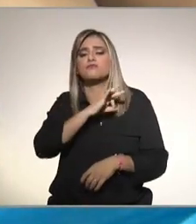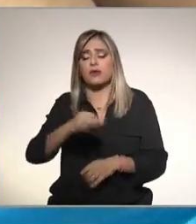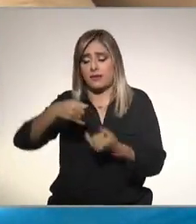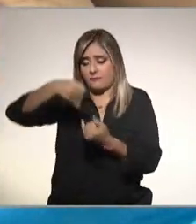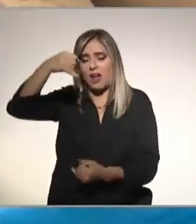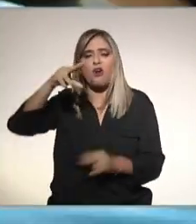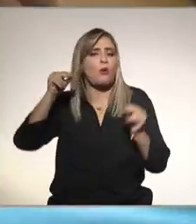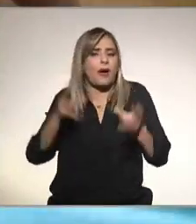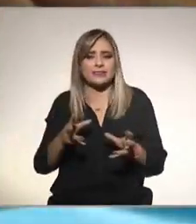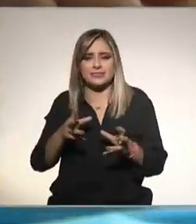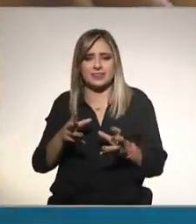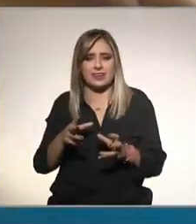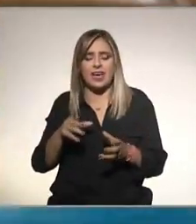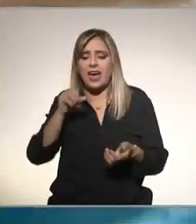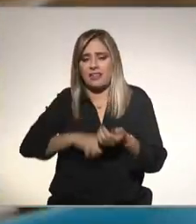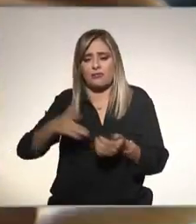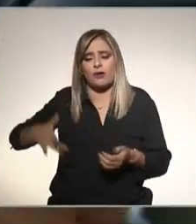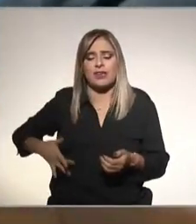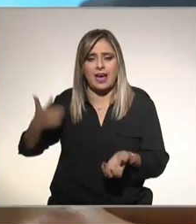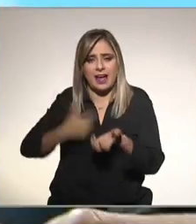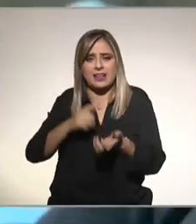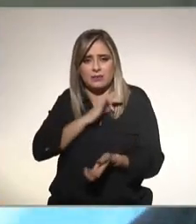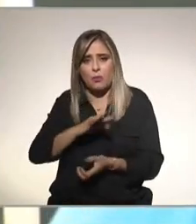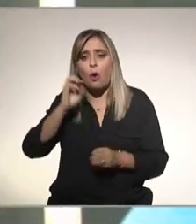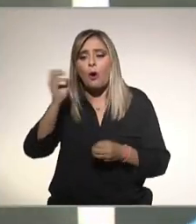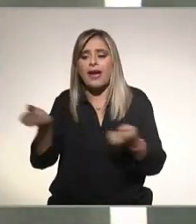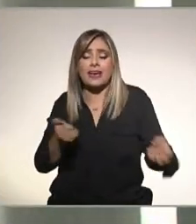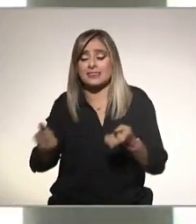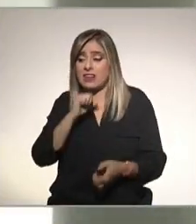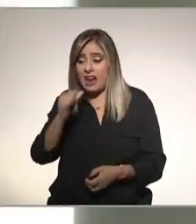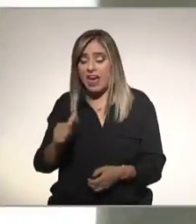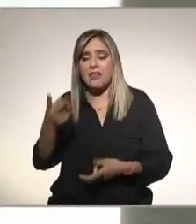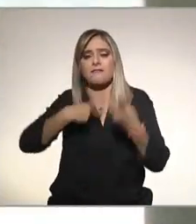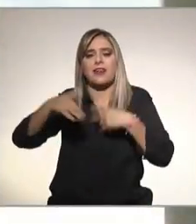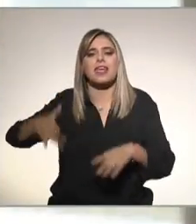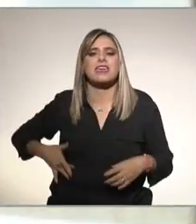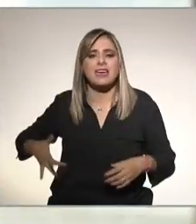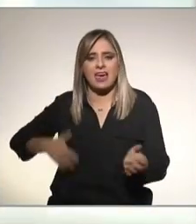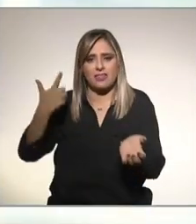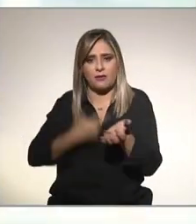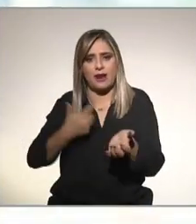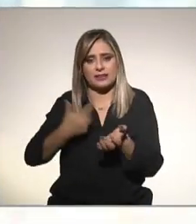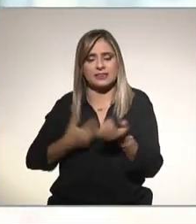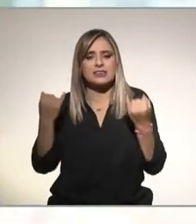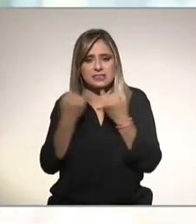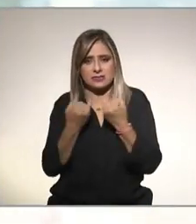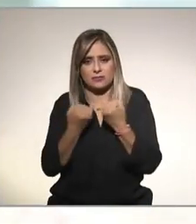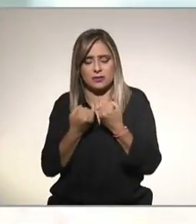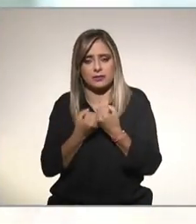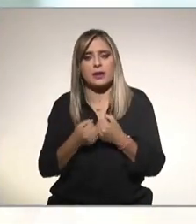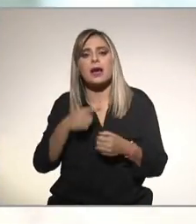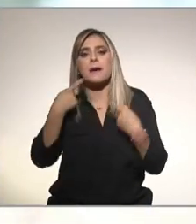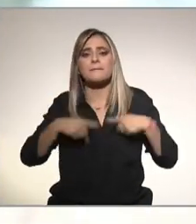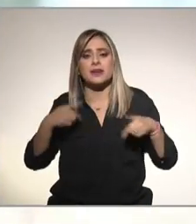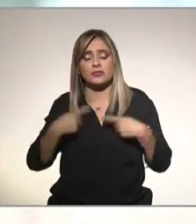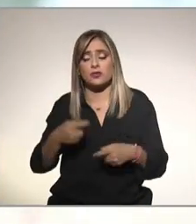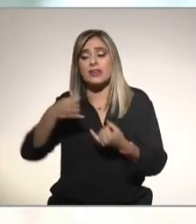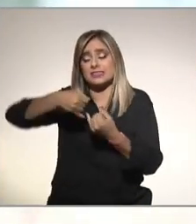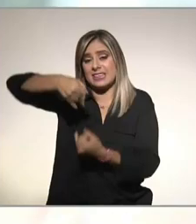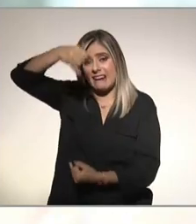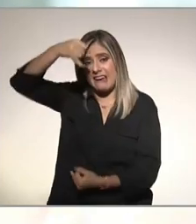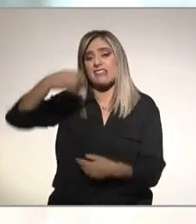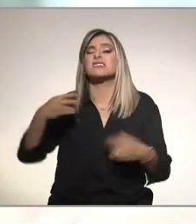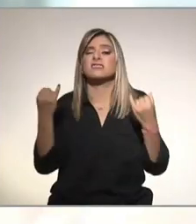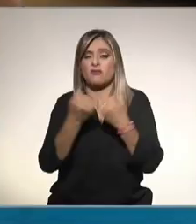tiene actividad física un 20% de los pacientes con esteatosis hepática son personas delgadas entonces